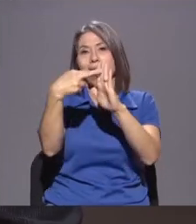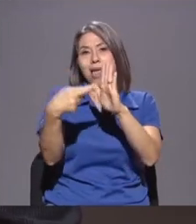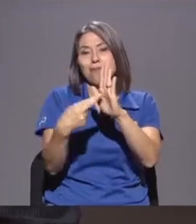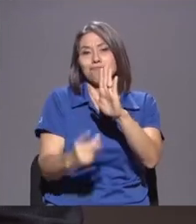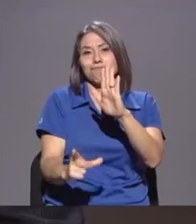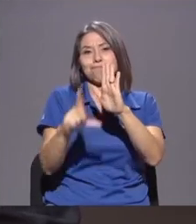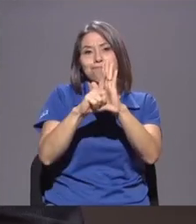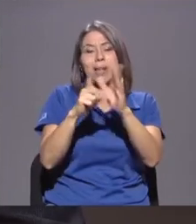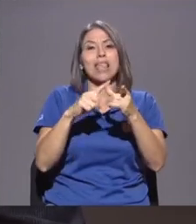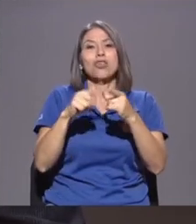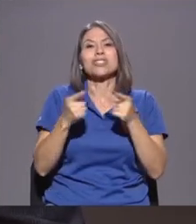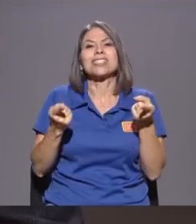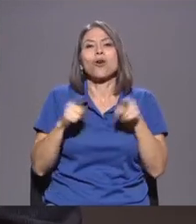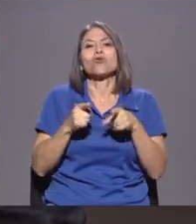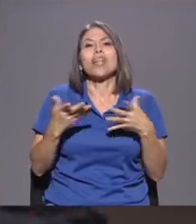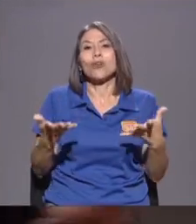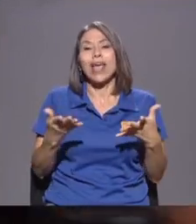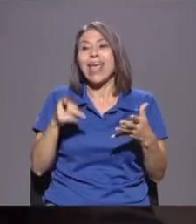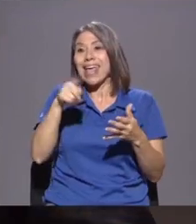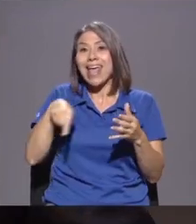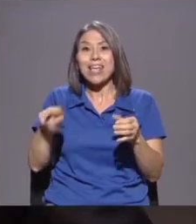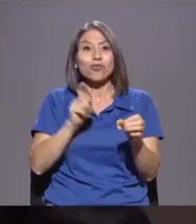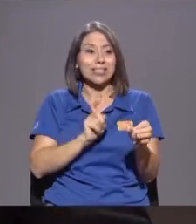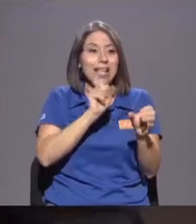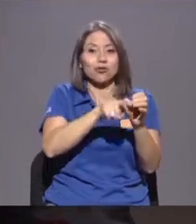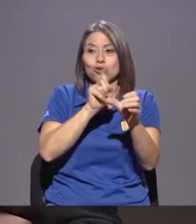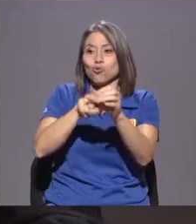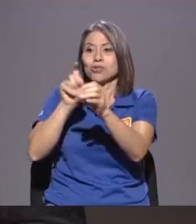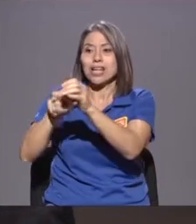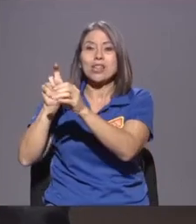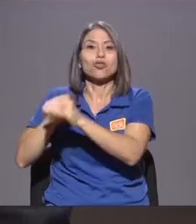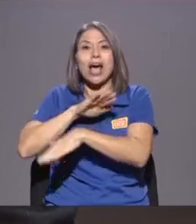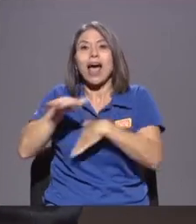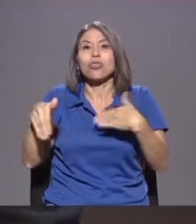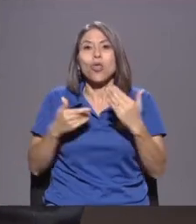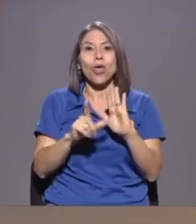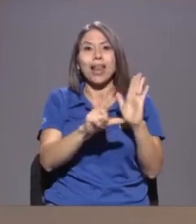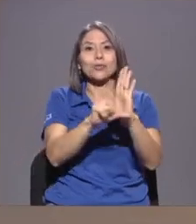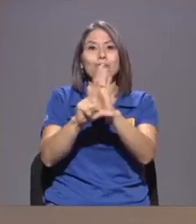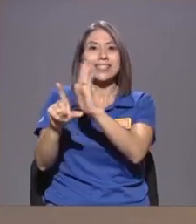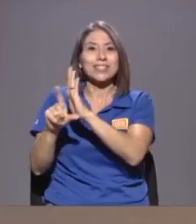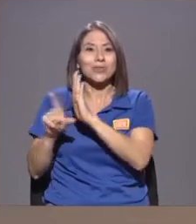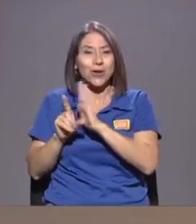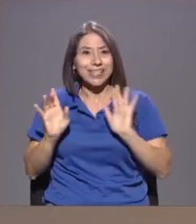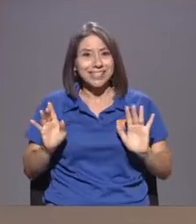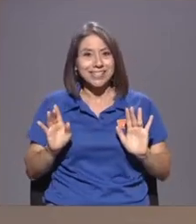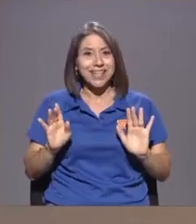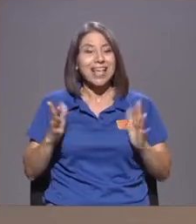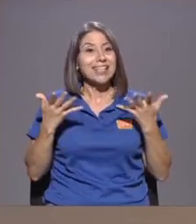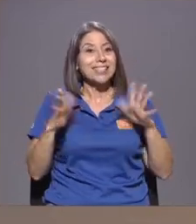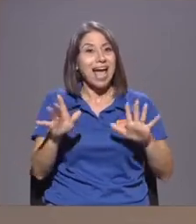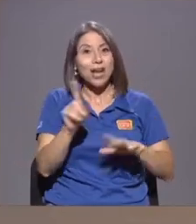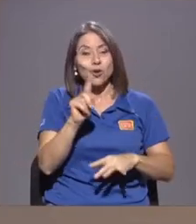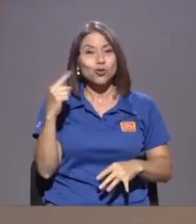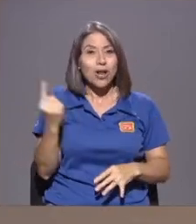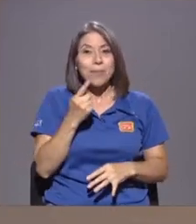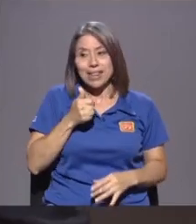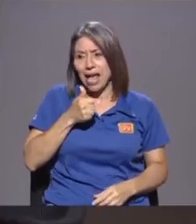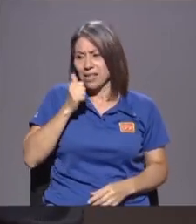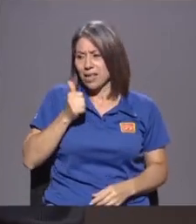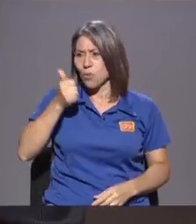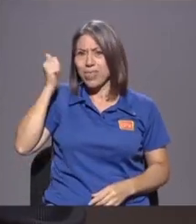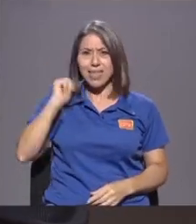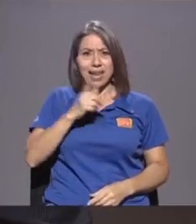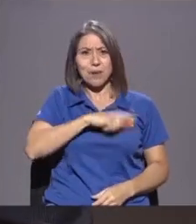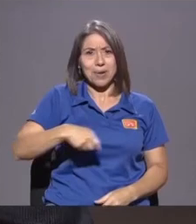Ocurriendo Entonces Es que Están Cis Cuscritos A Todas Las Jurisdicciones Y Ya No Solamente Ayer o Antier El